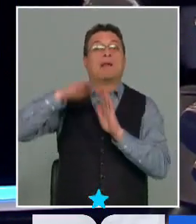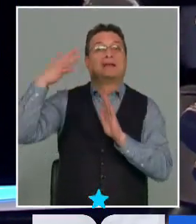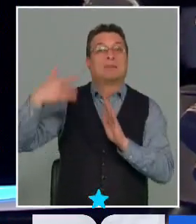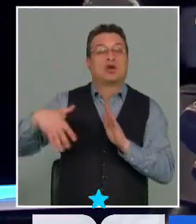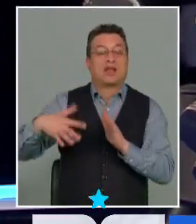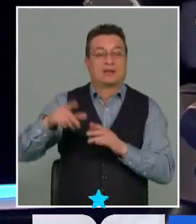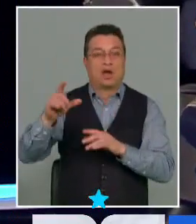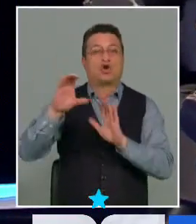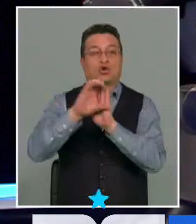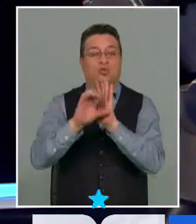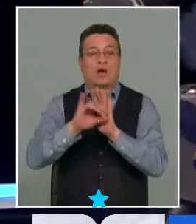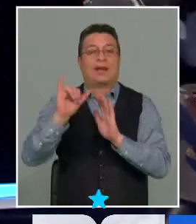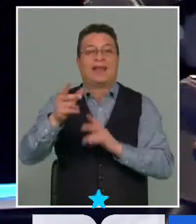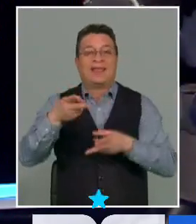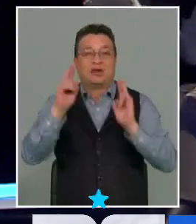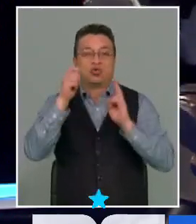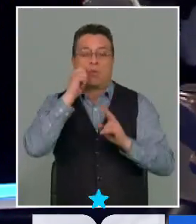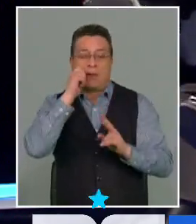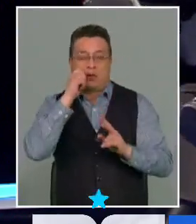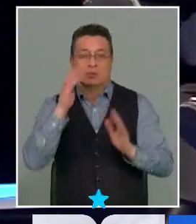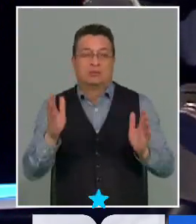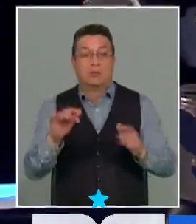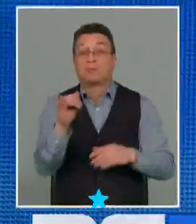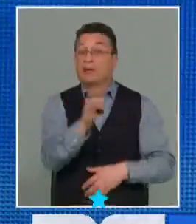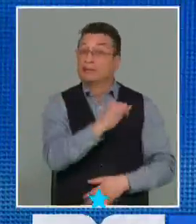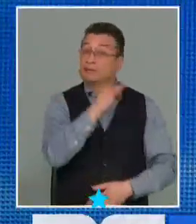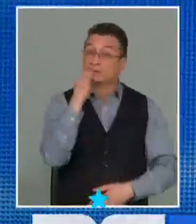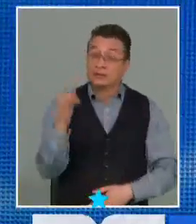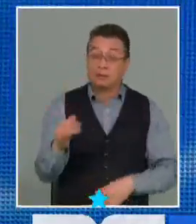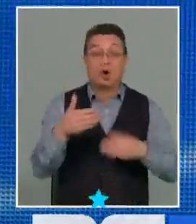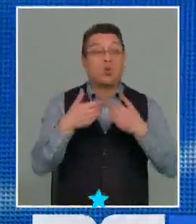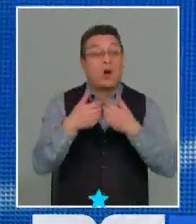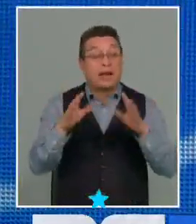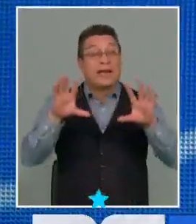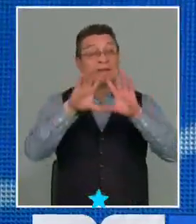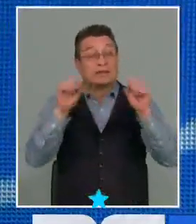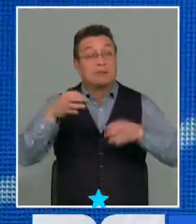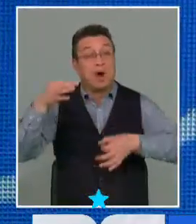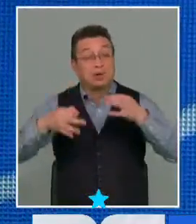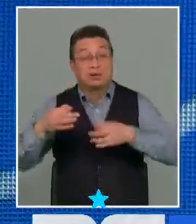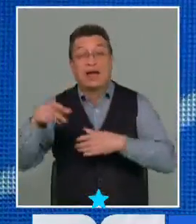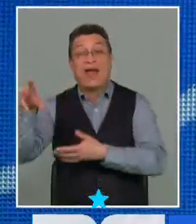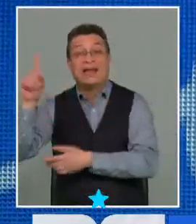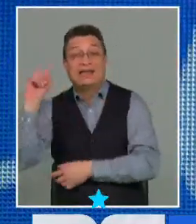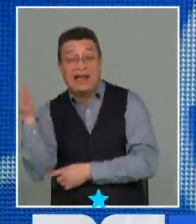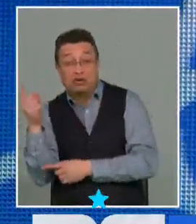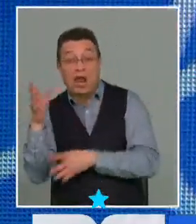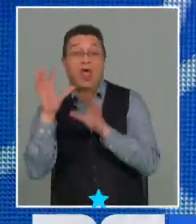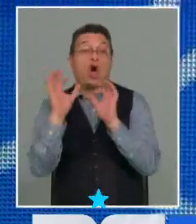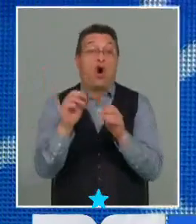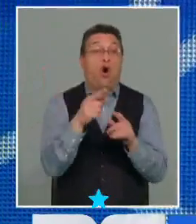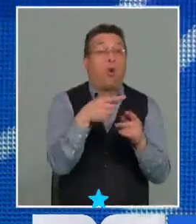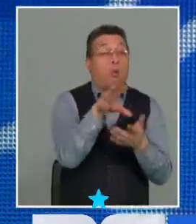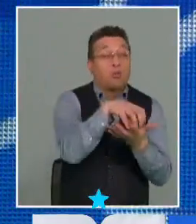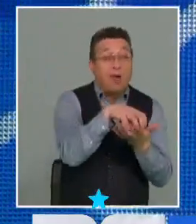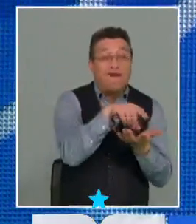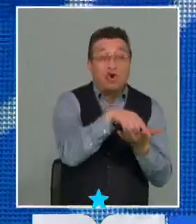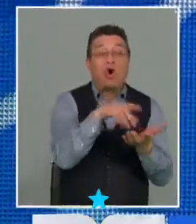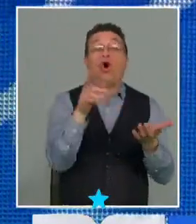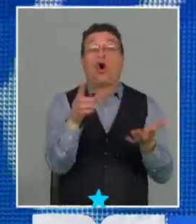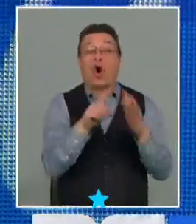constitución y los derechos humanos por lo tanto siempre cualquiera sea el sistema de justicia ya sea el nacional o de pueblo va a tener como